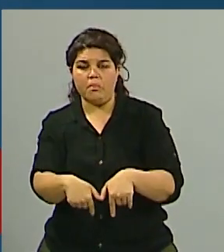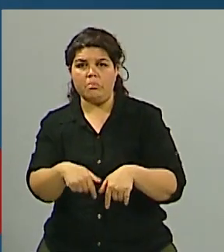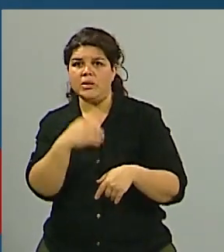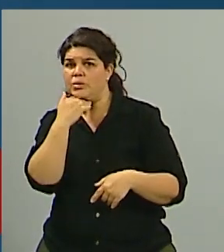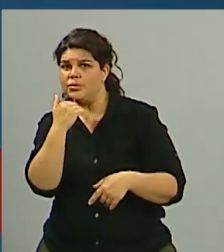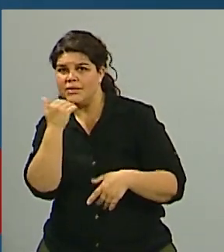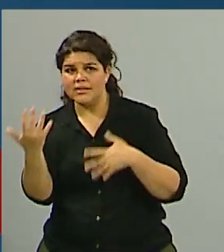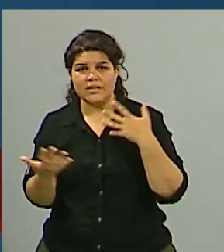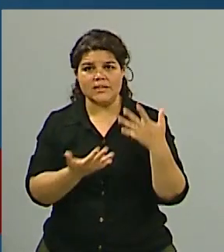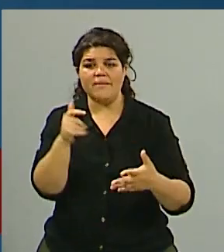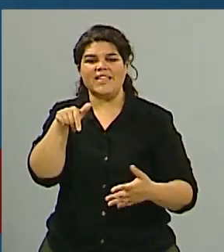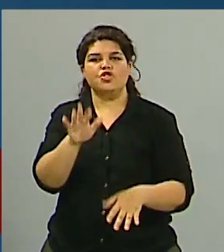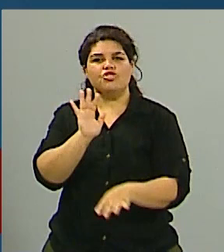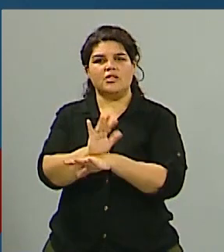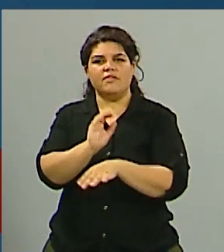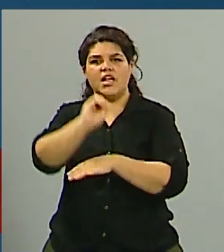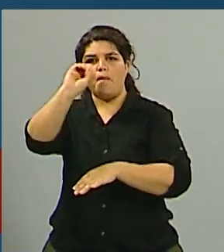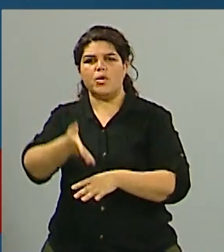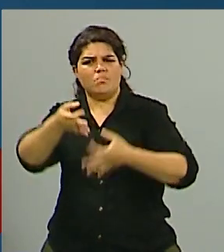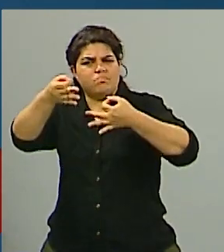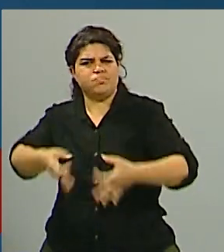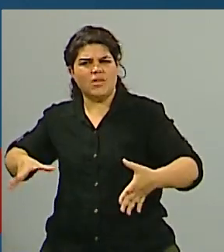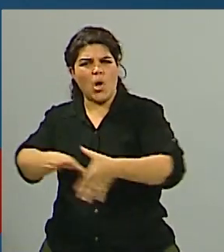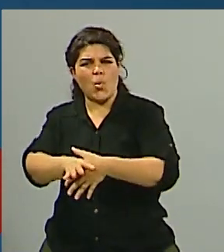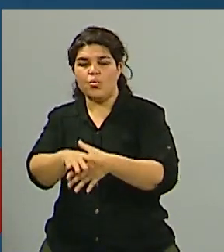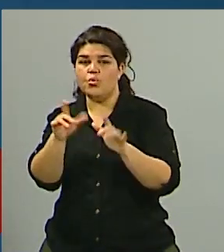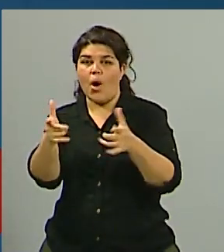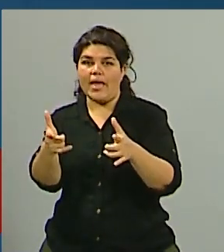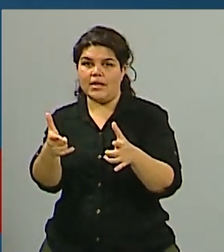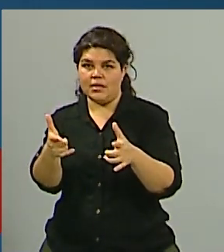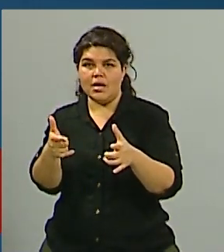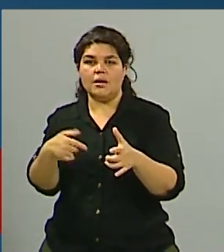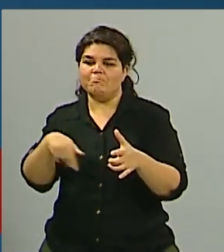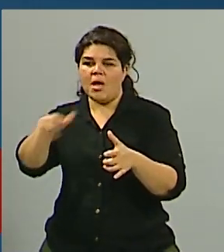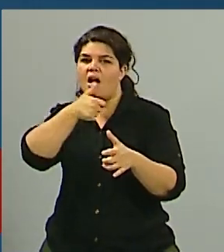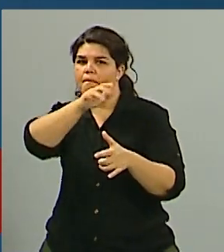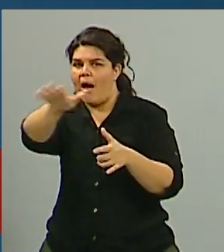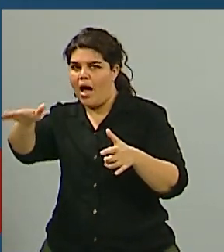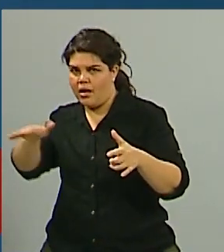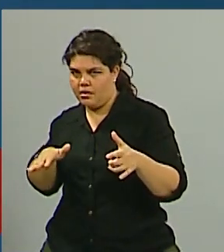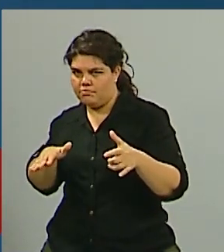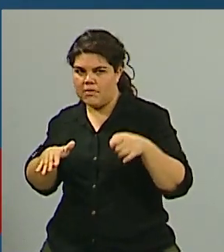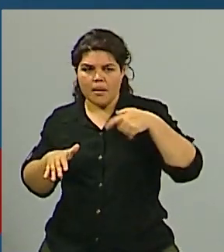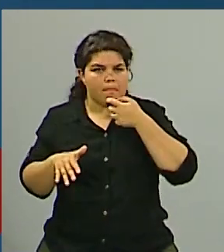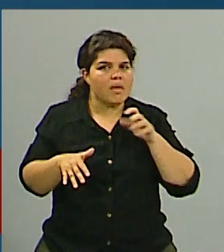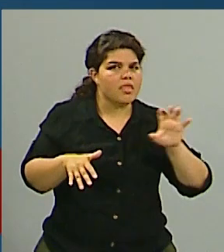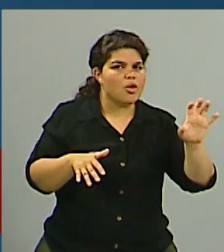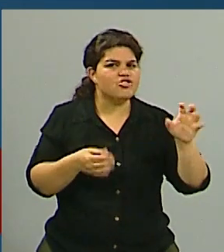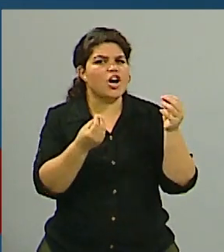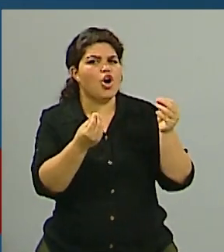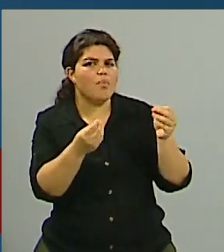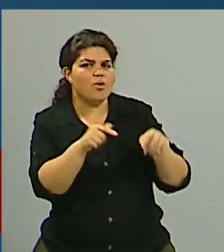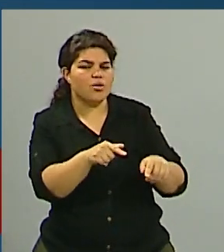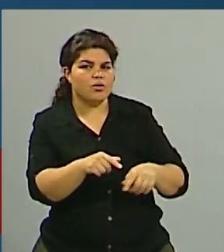porcentajes exactos pensando en el verano qué dicen acá en Mendoza bueno en